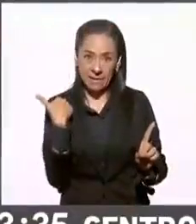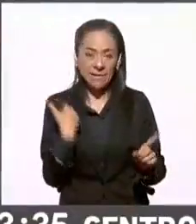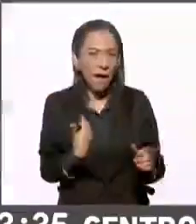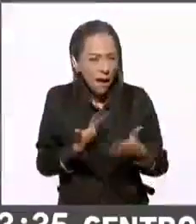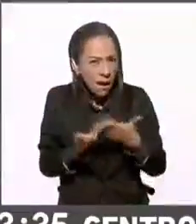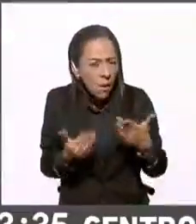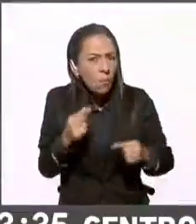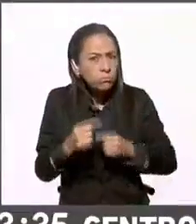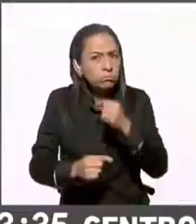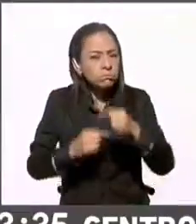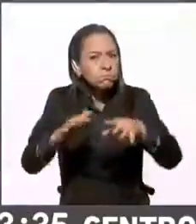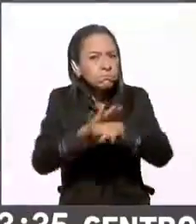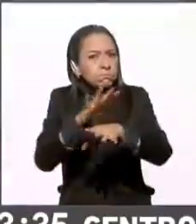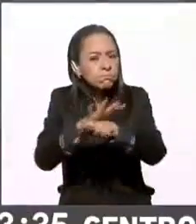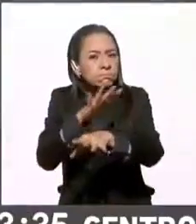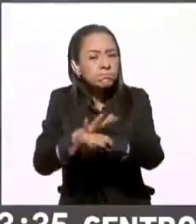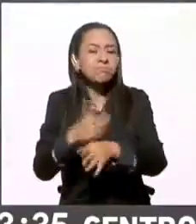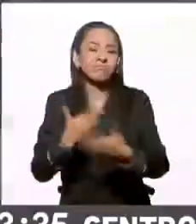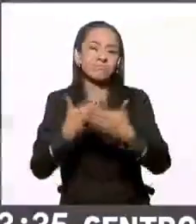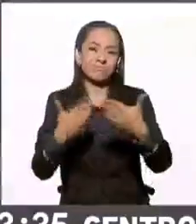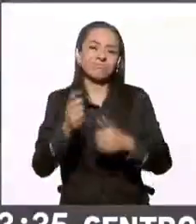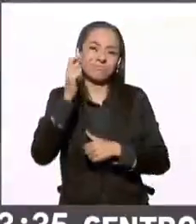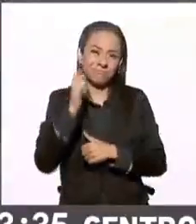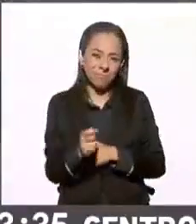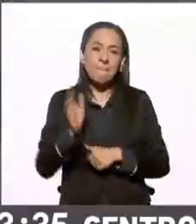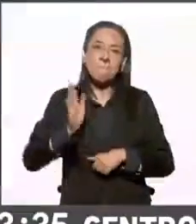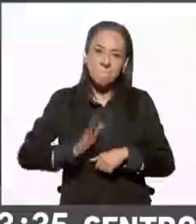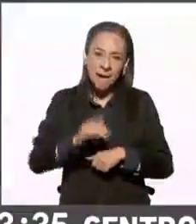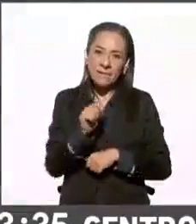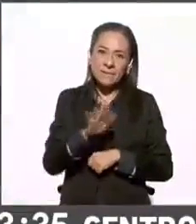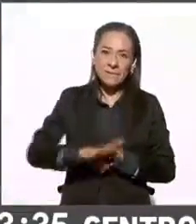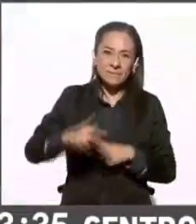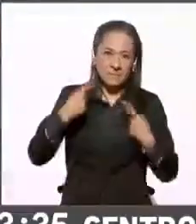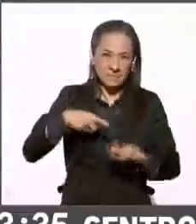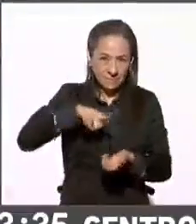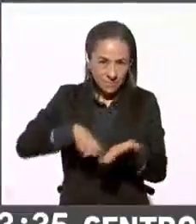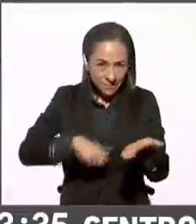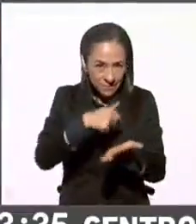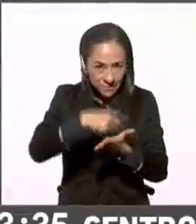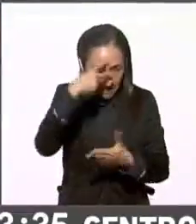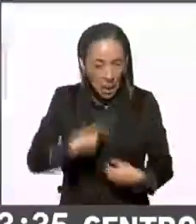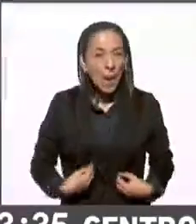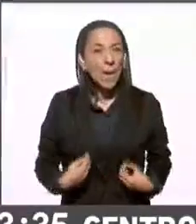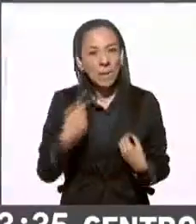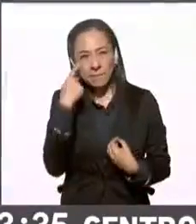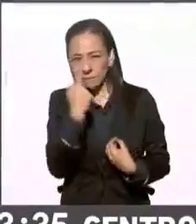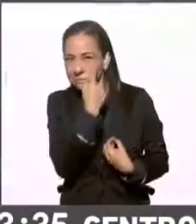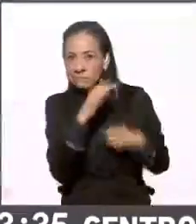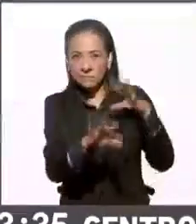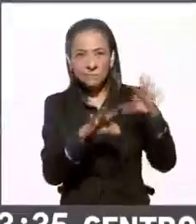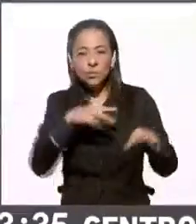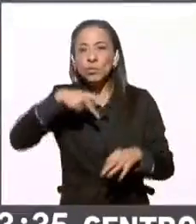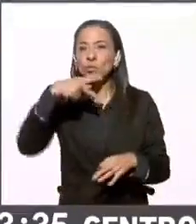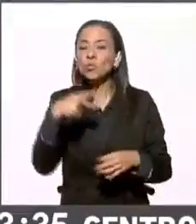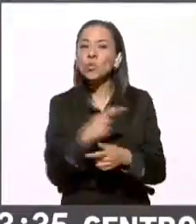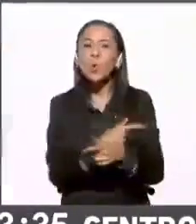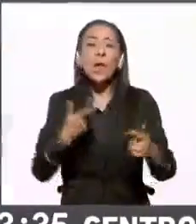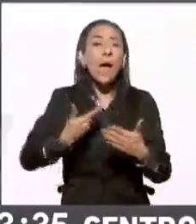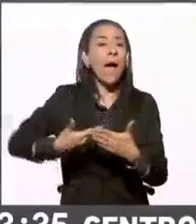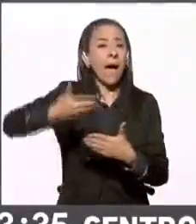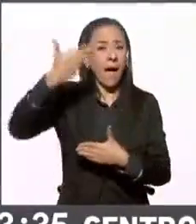que han dado mucho mayor capacidad de decisión a los capitalinos, que bueno, siempre fueron vistos en muchas ocasiones como